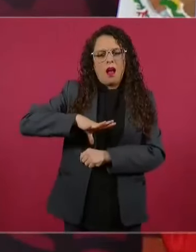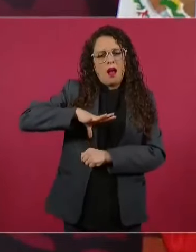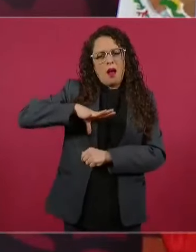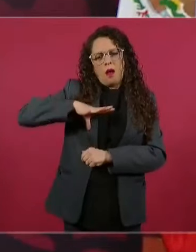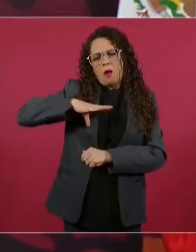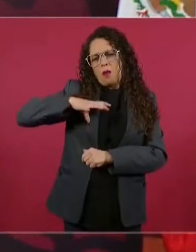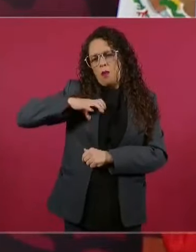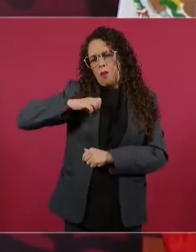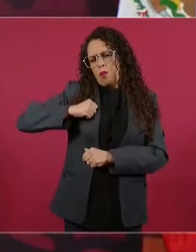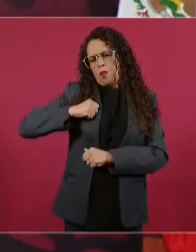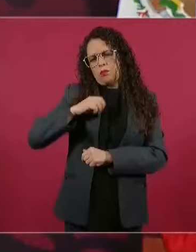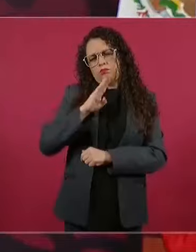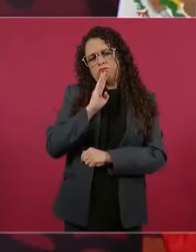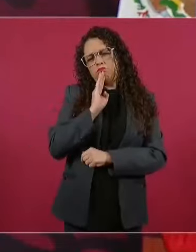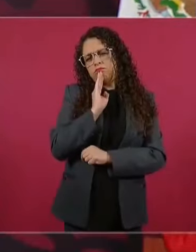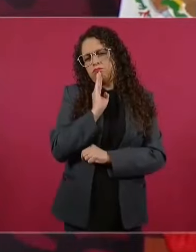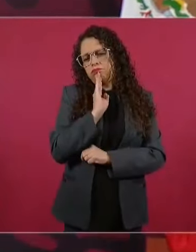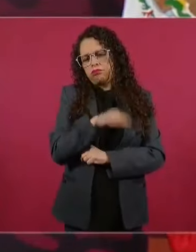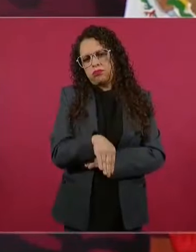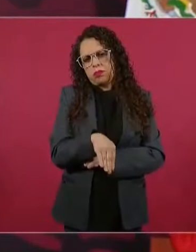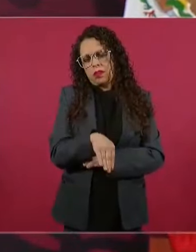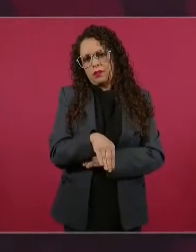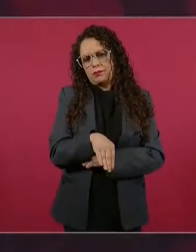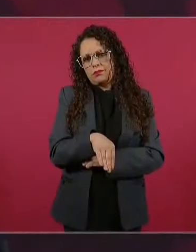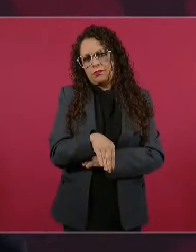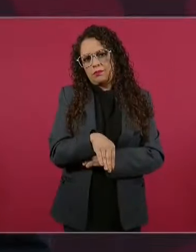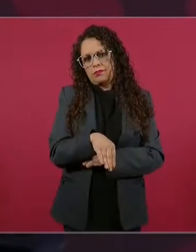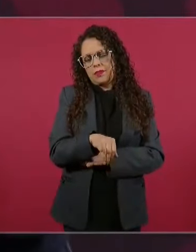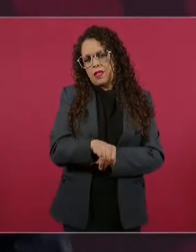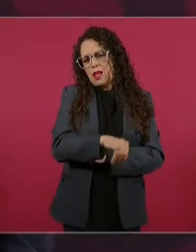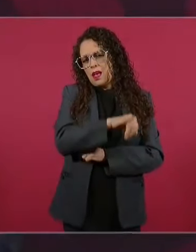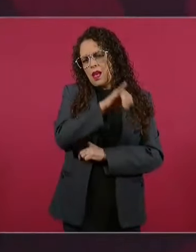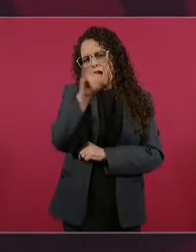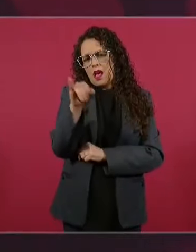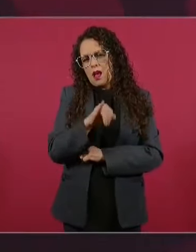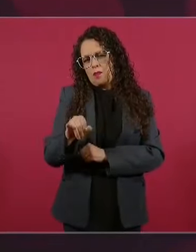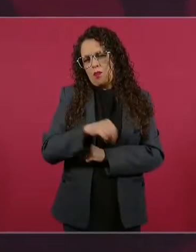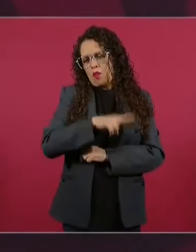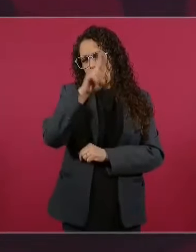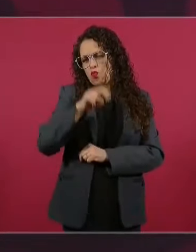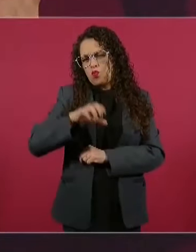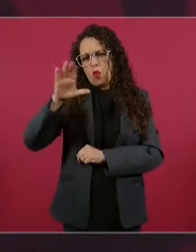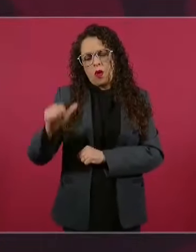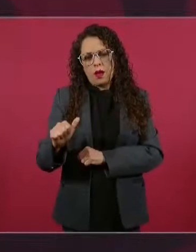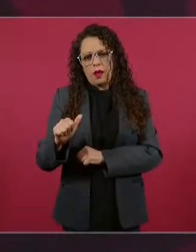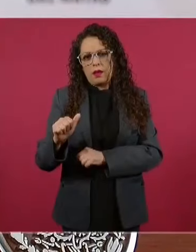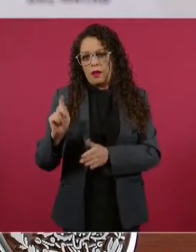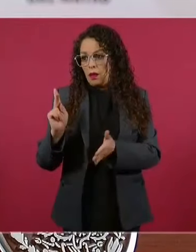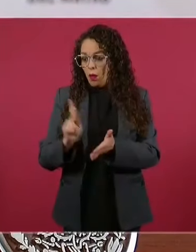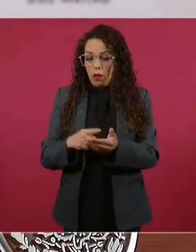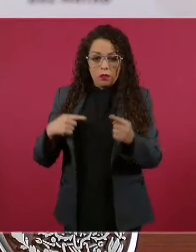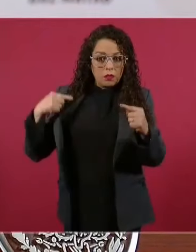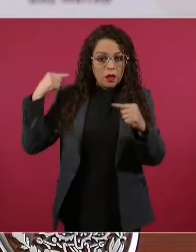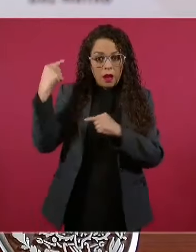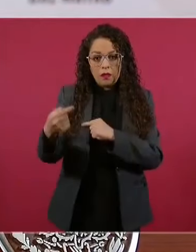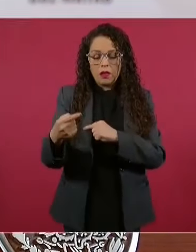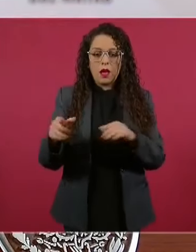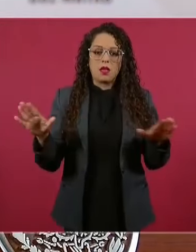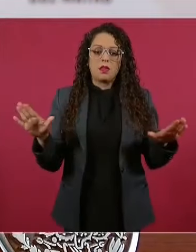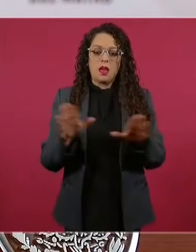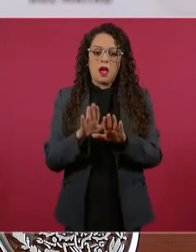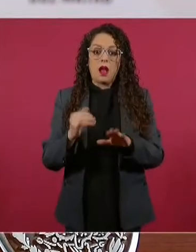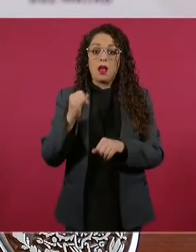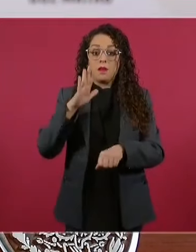que nunca más se toleren y mucho menos si son